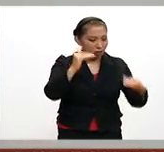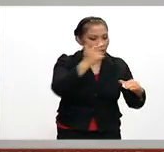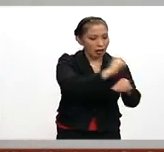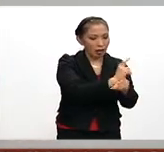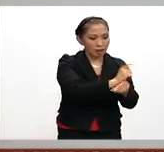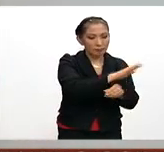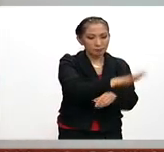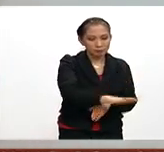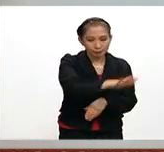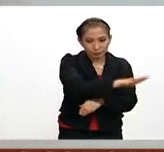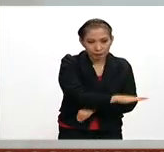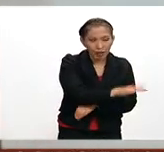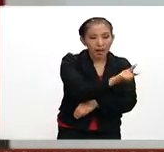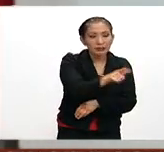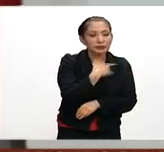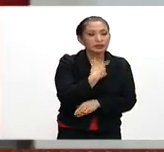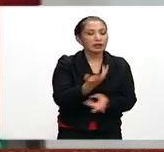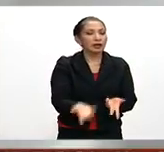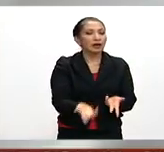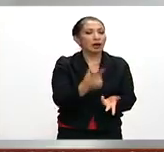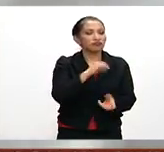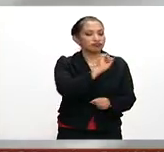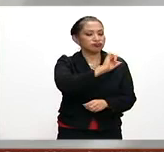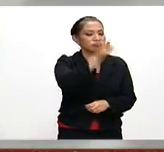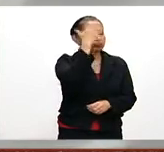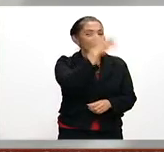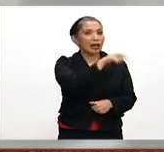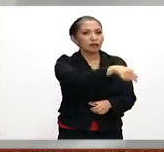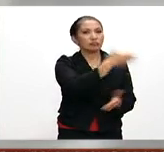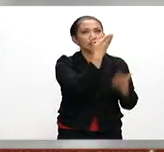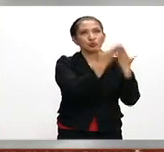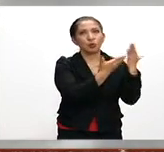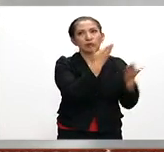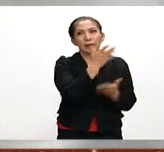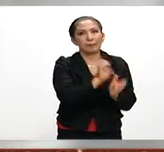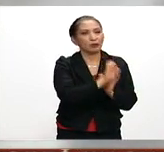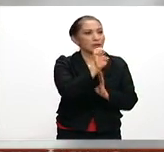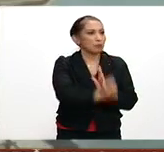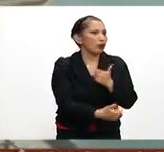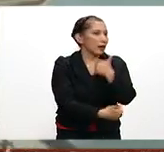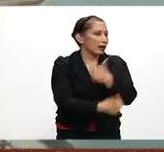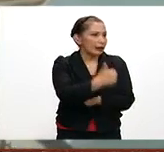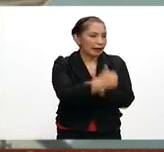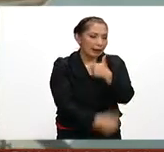profesionista que cursan, por ejemplo,